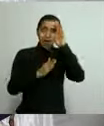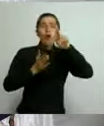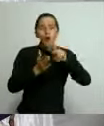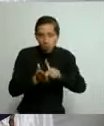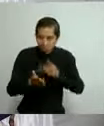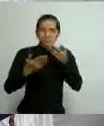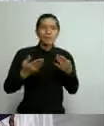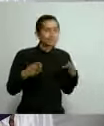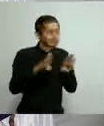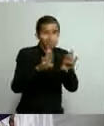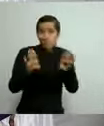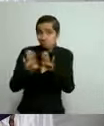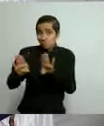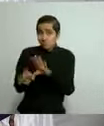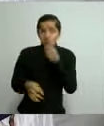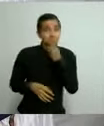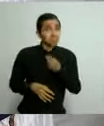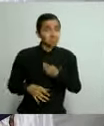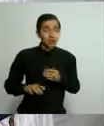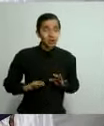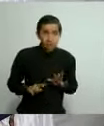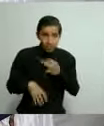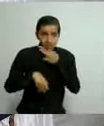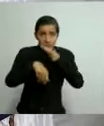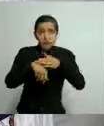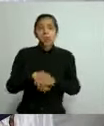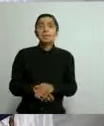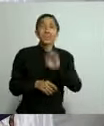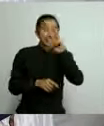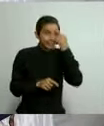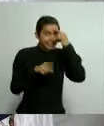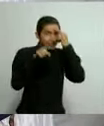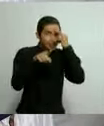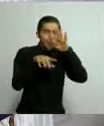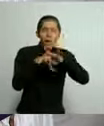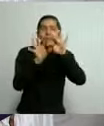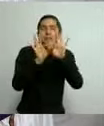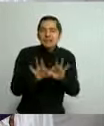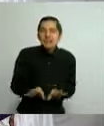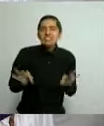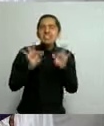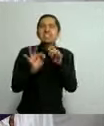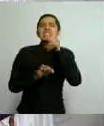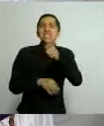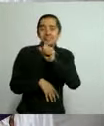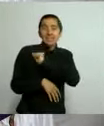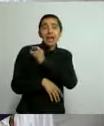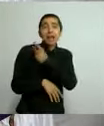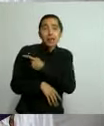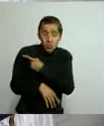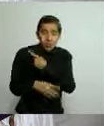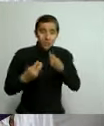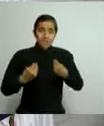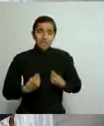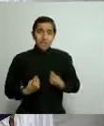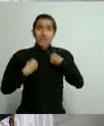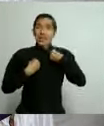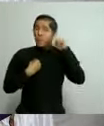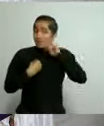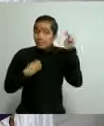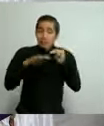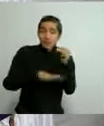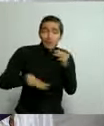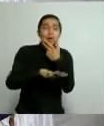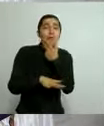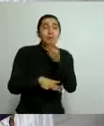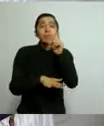volver a cerrar. Recuerden que por encima de todo está la salud y la vida de las michoacanas